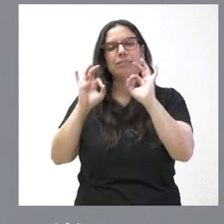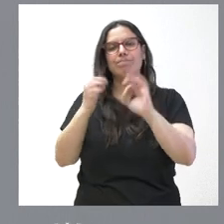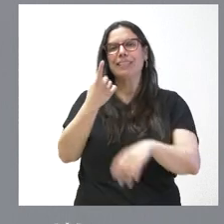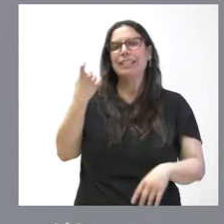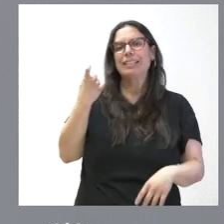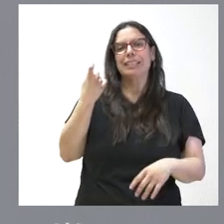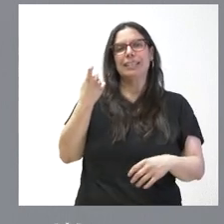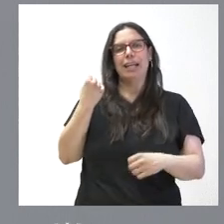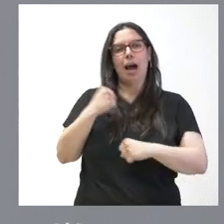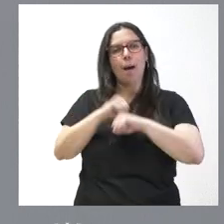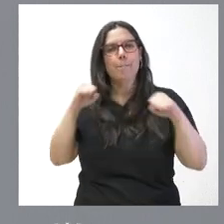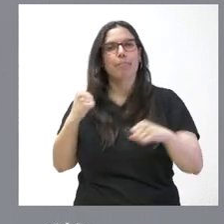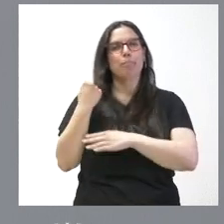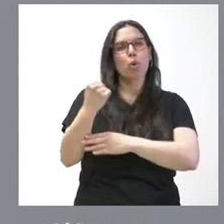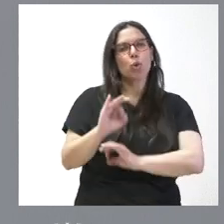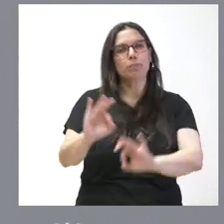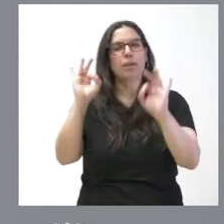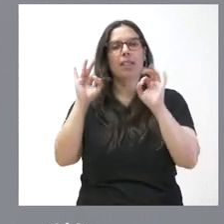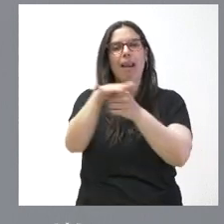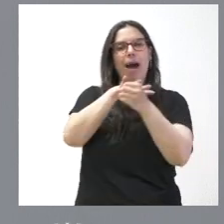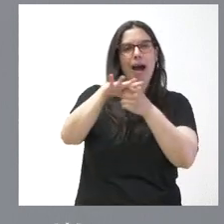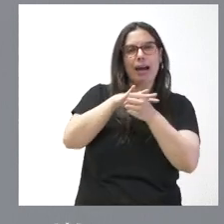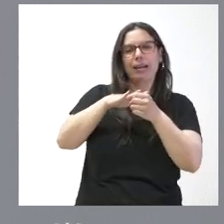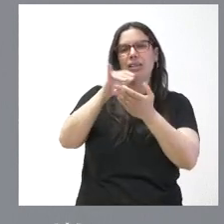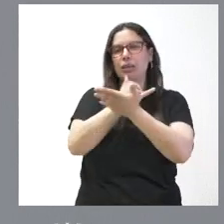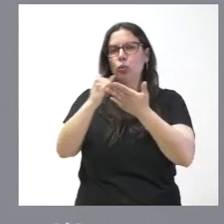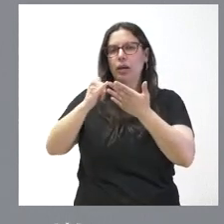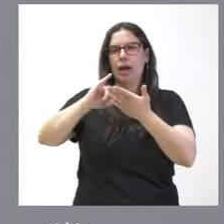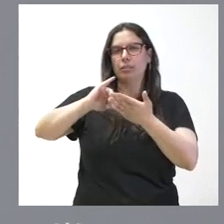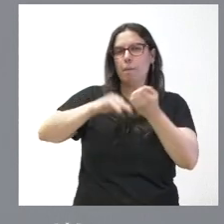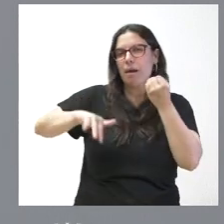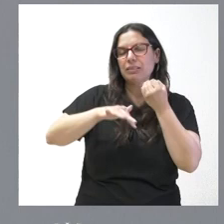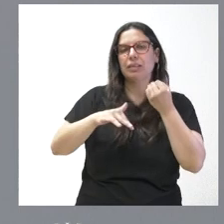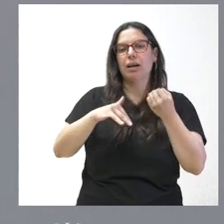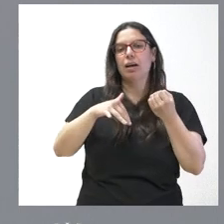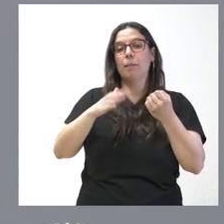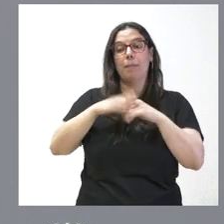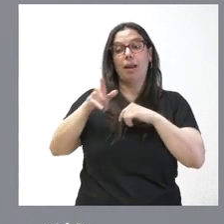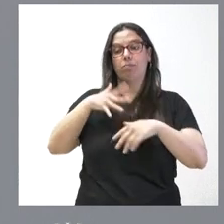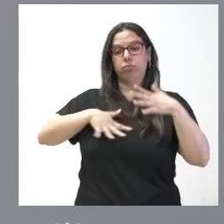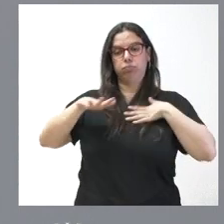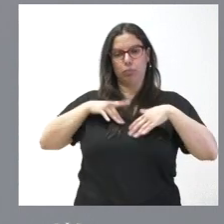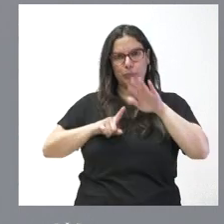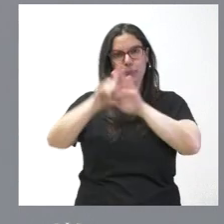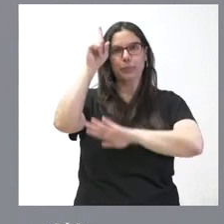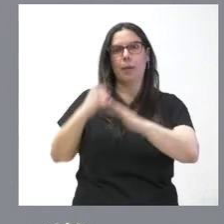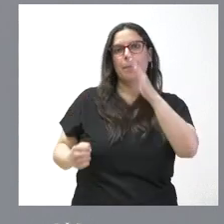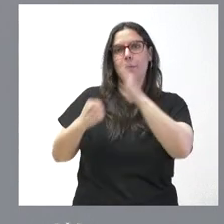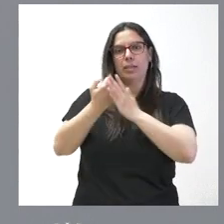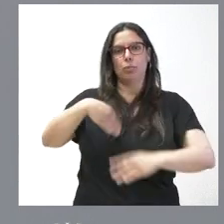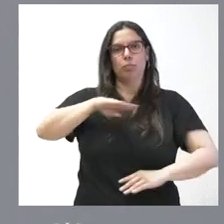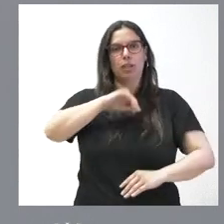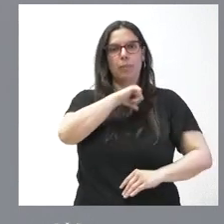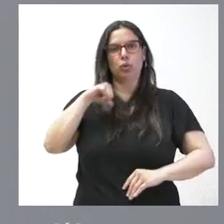algún tipo de refuerzo en áreas y materias instrumentales y que se desarrolle al máximo sus capacidades personales adquiriendo las competencias